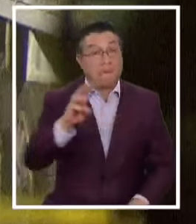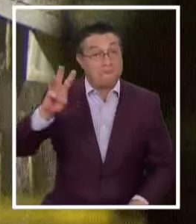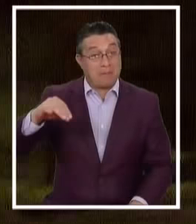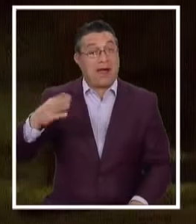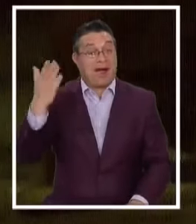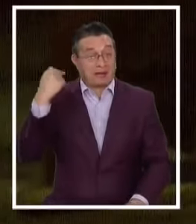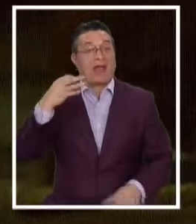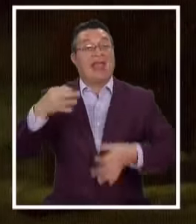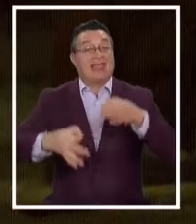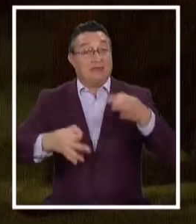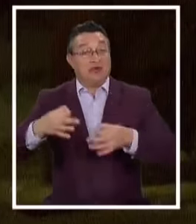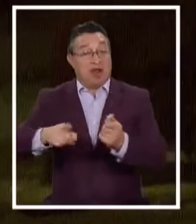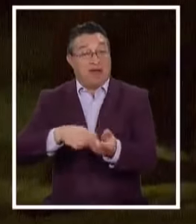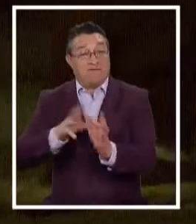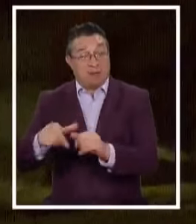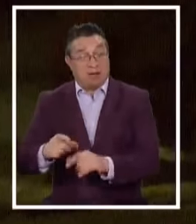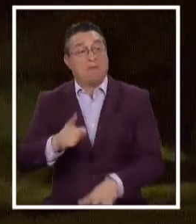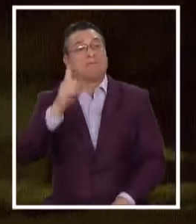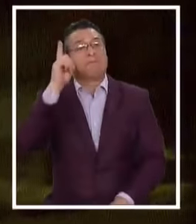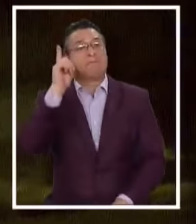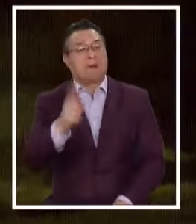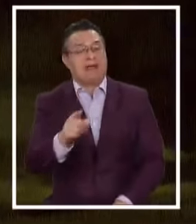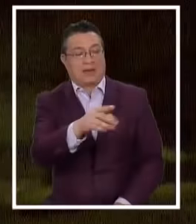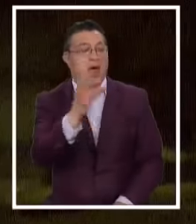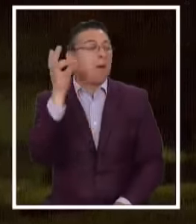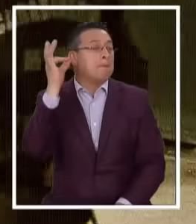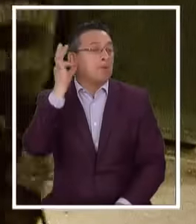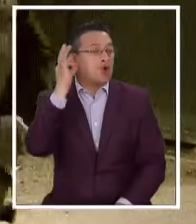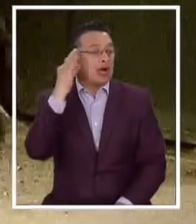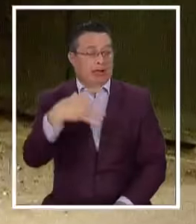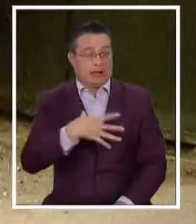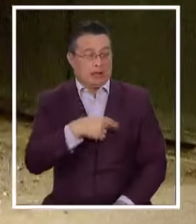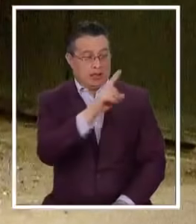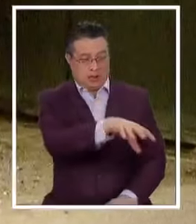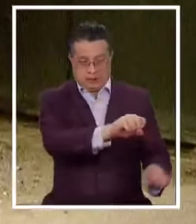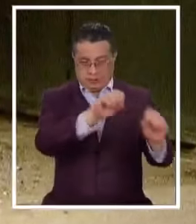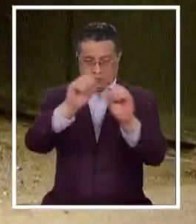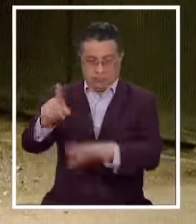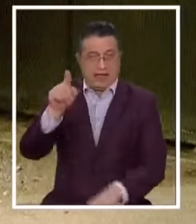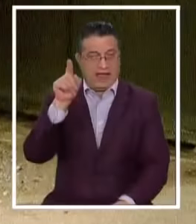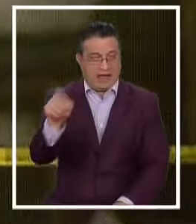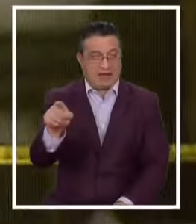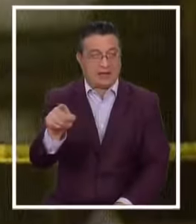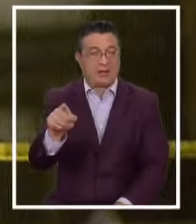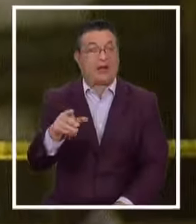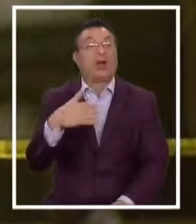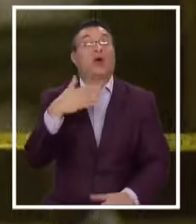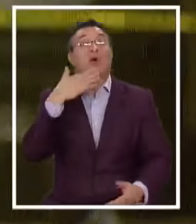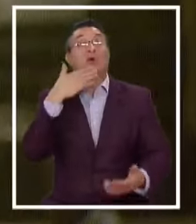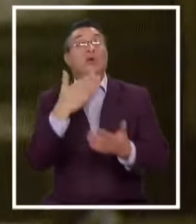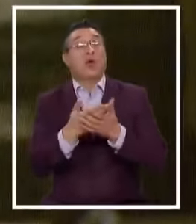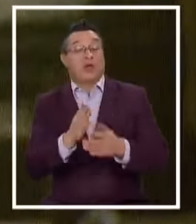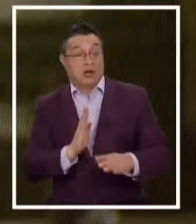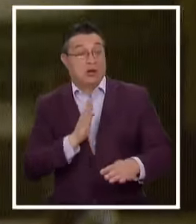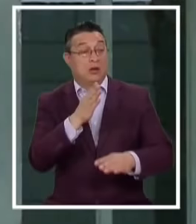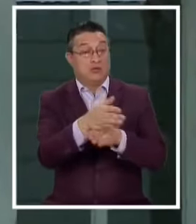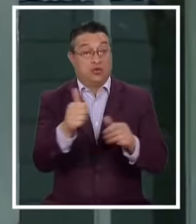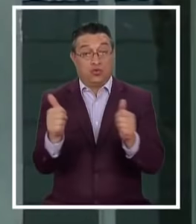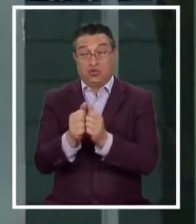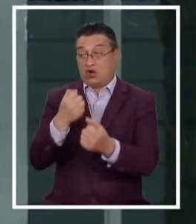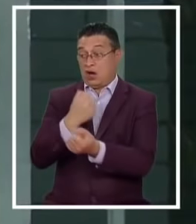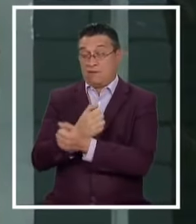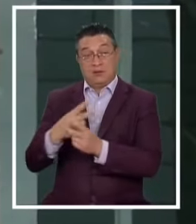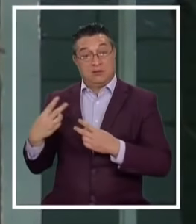la madre El tribunal de familia Determinó que sería Ella quien se quedaría Con las niñas Pero cuando Habría ido A buscarlas Junto a